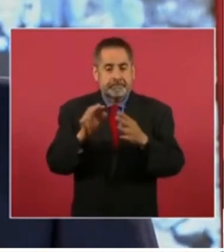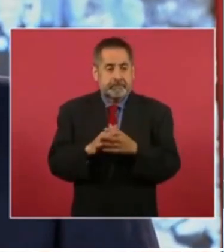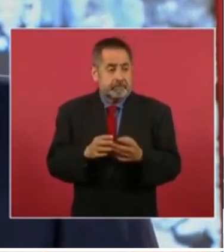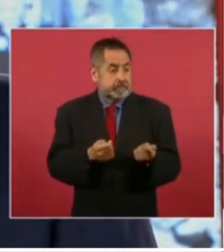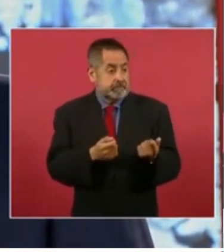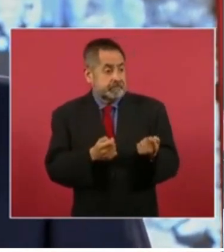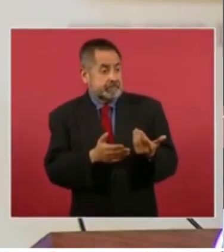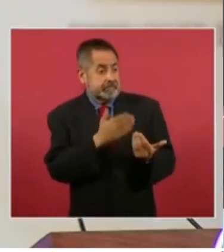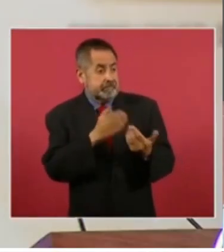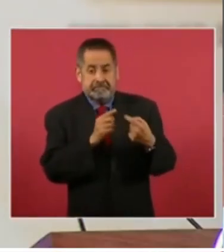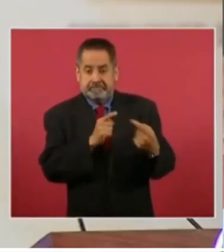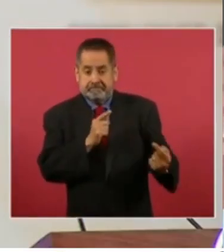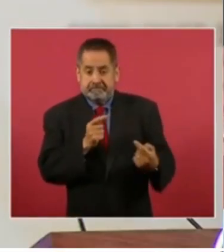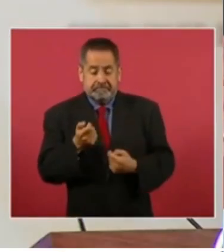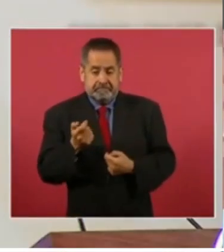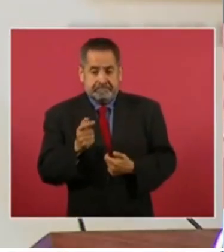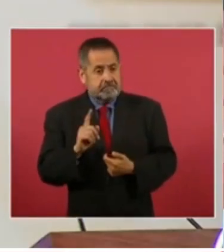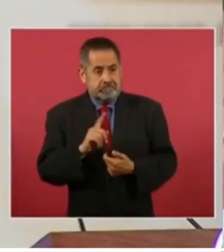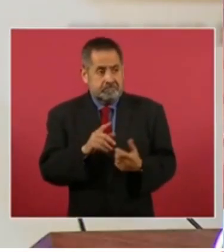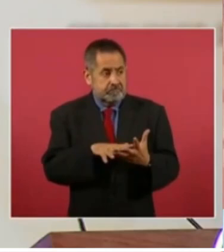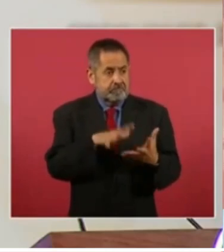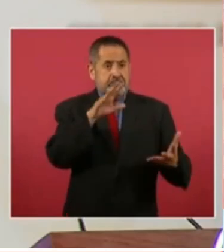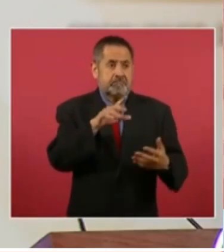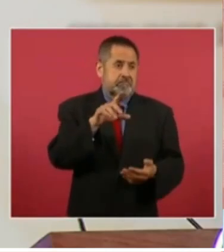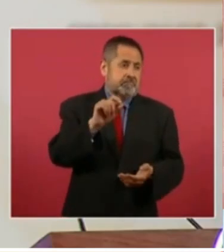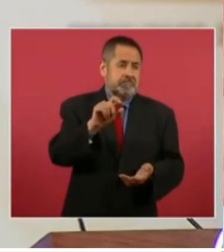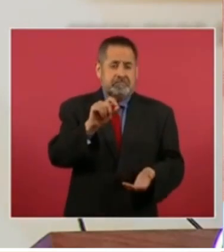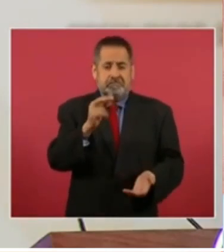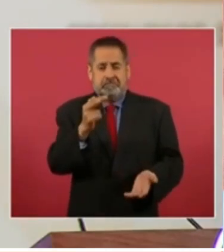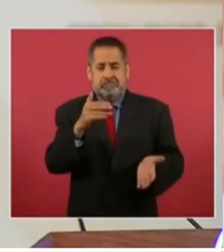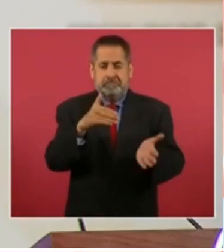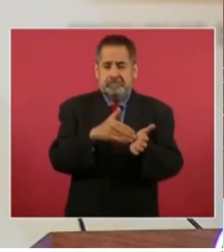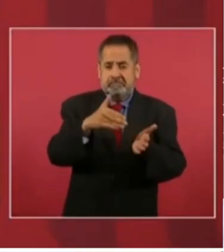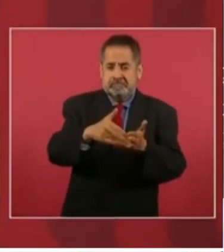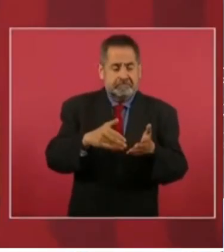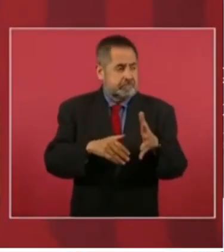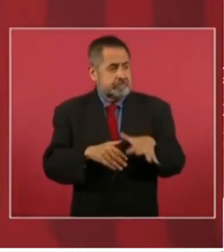pocos nuestros adversarios. Son 20, 25 millones.